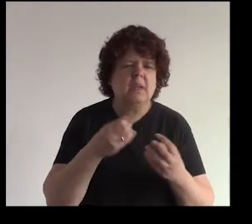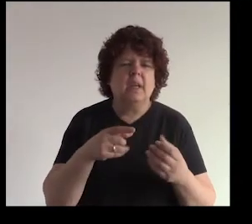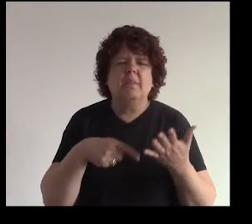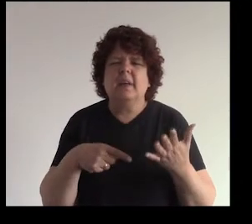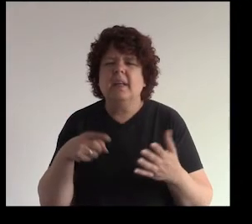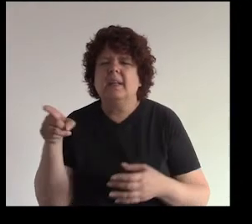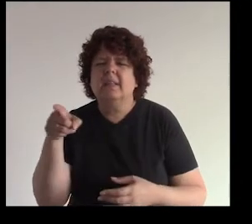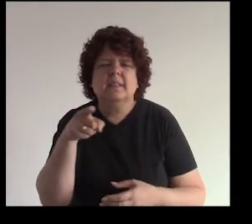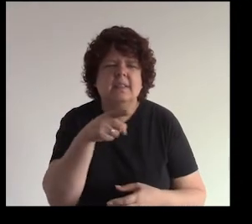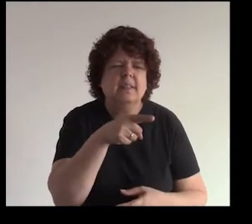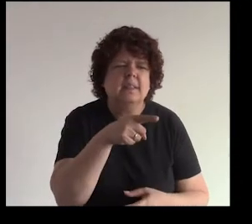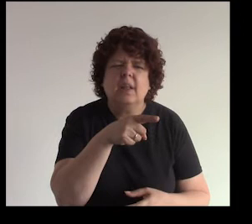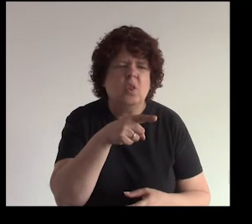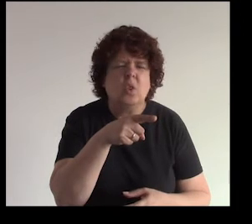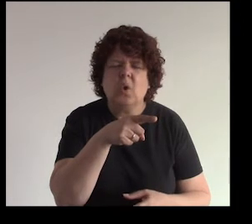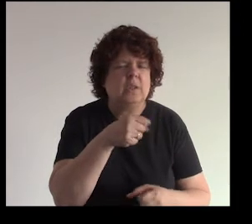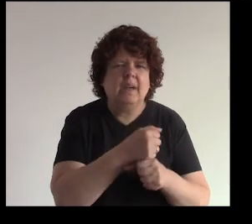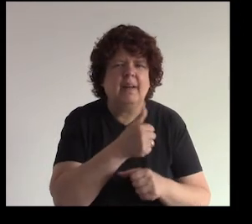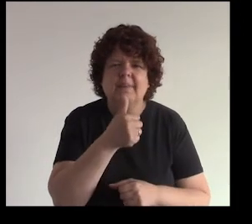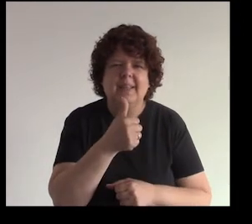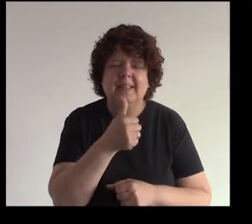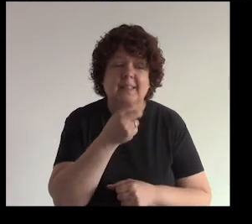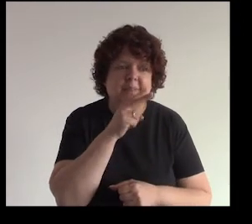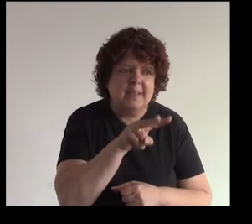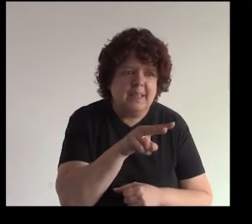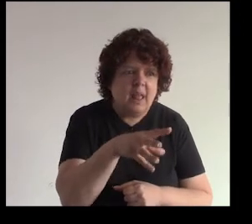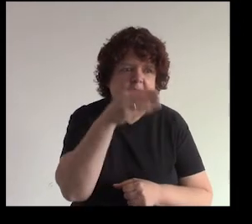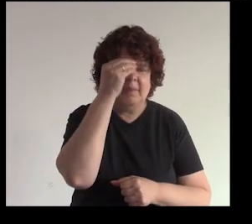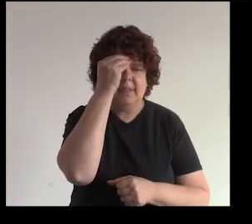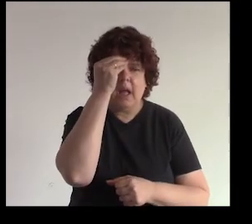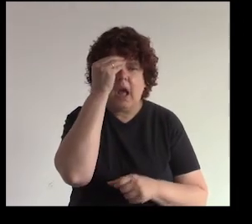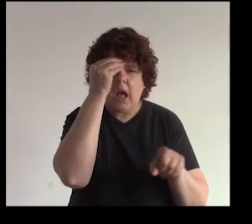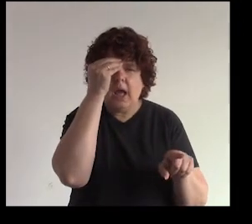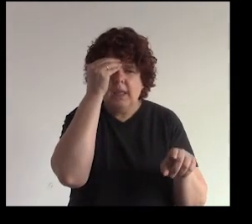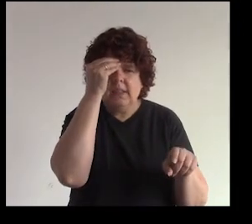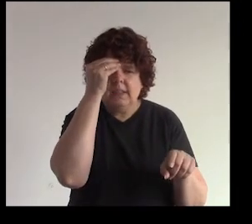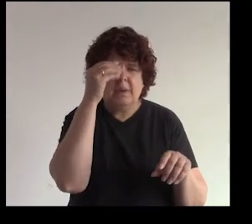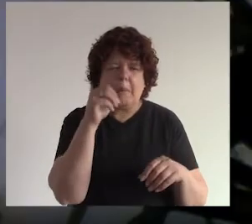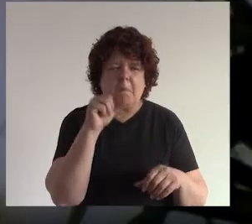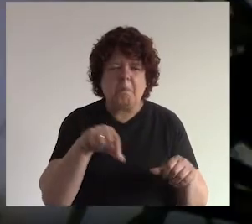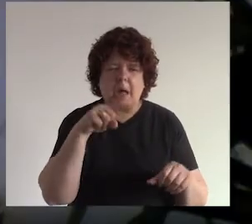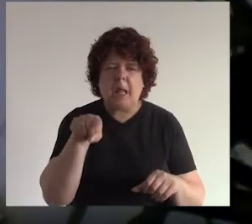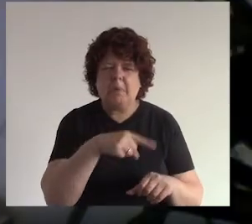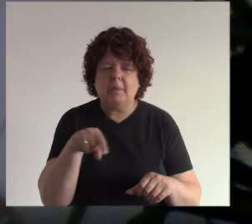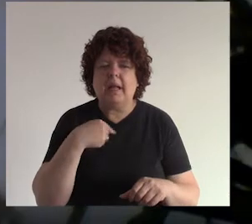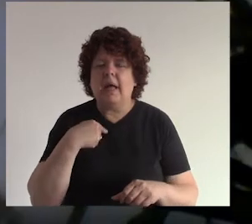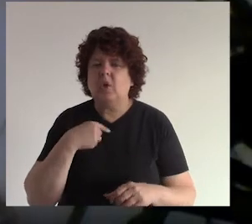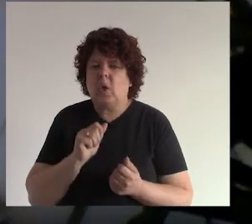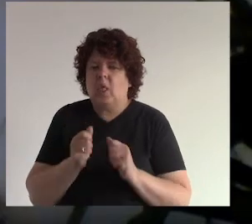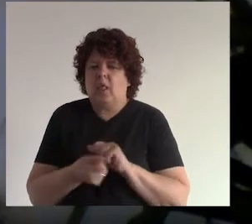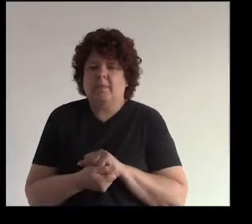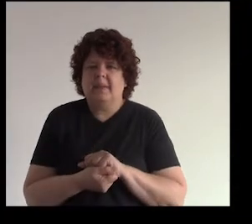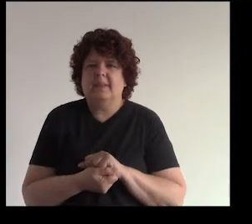y también hay que ver qué están haciendo ellos que no les funciona o qué están haciendo ellos que no hacen bien y las personas se quejan en